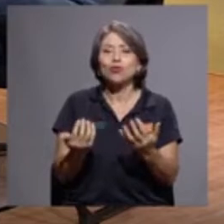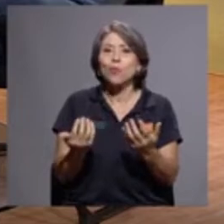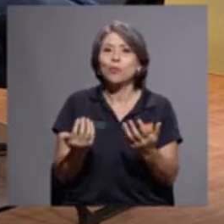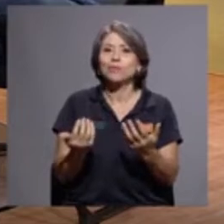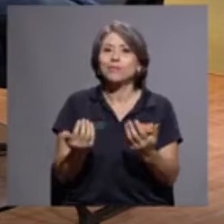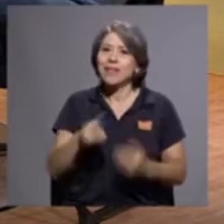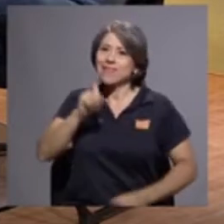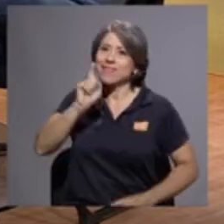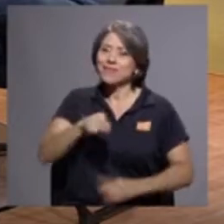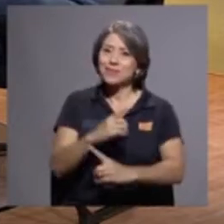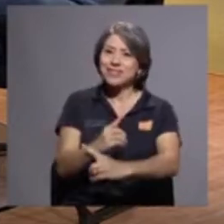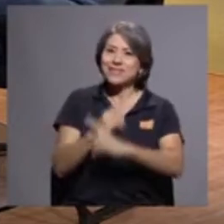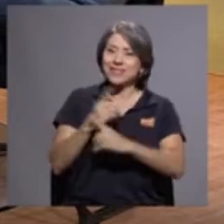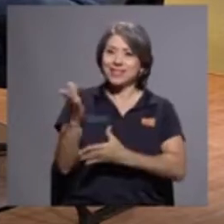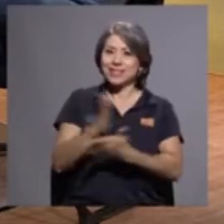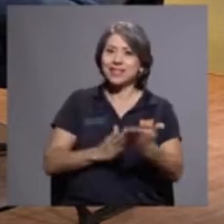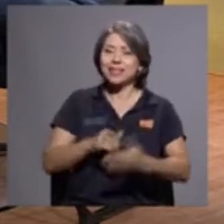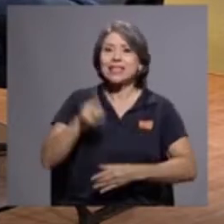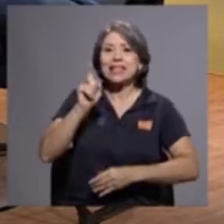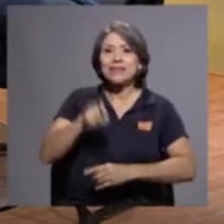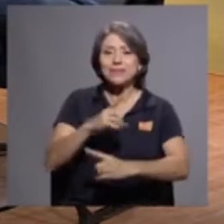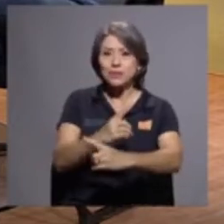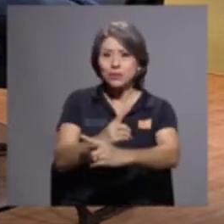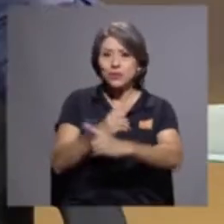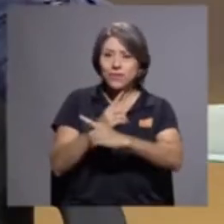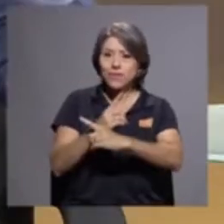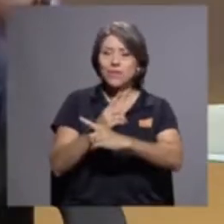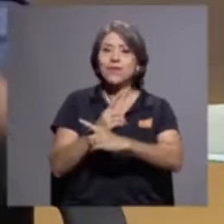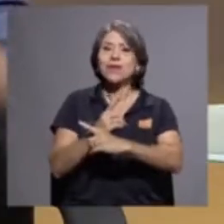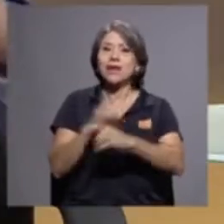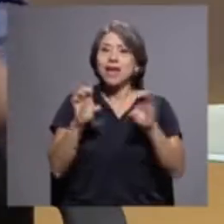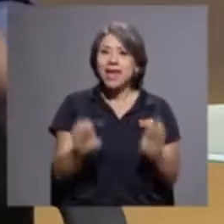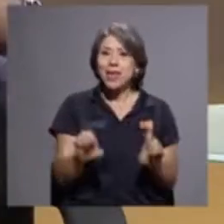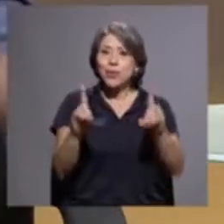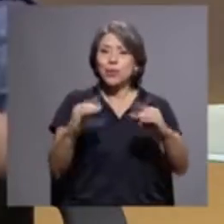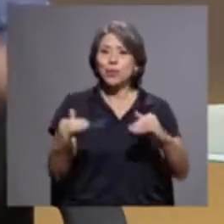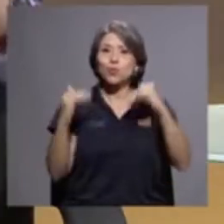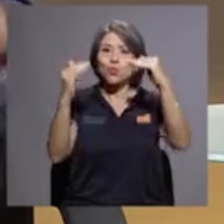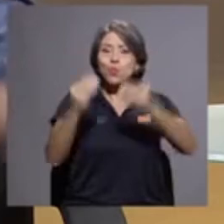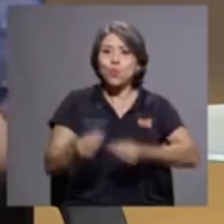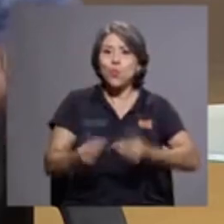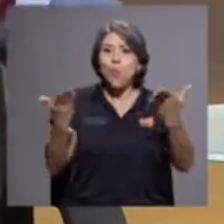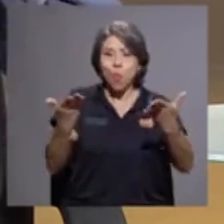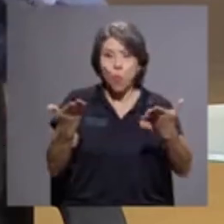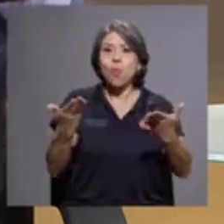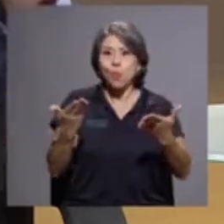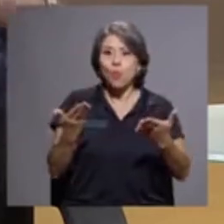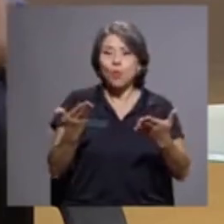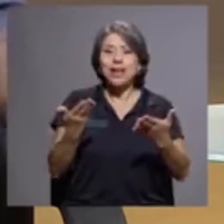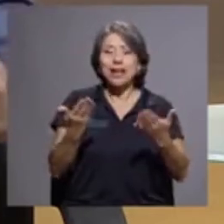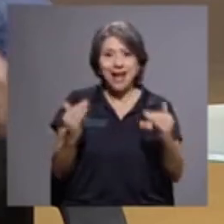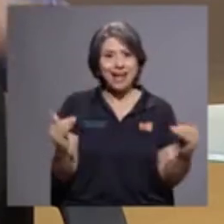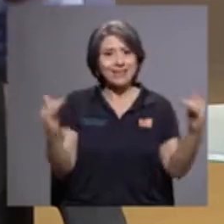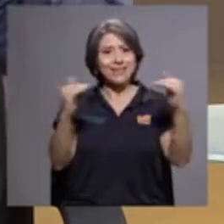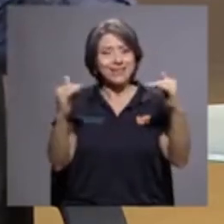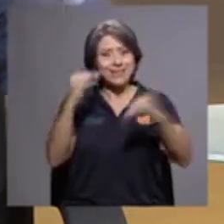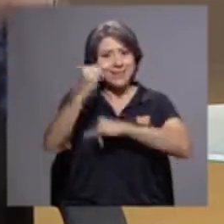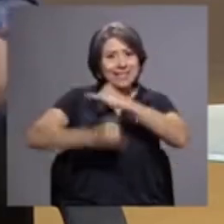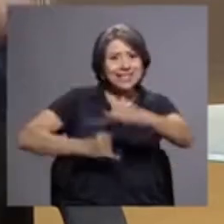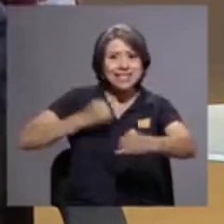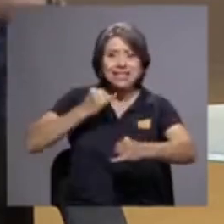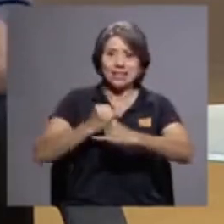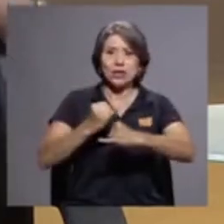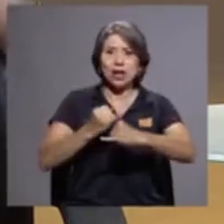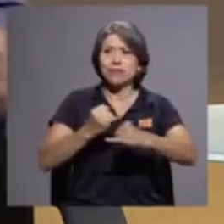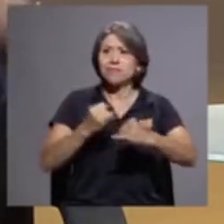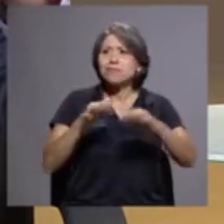tenemos que defender algo y tenemos que defender la educación superior pública en el marco internacional, en